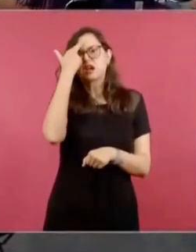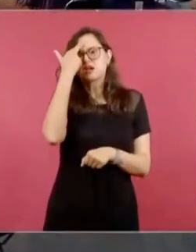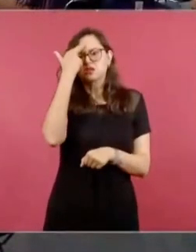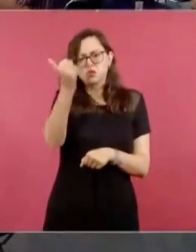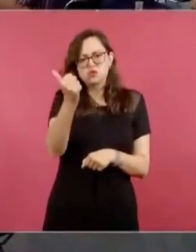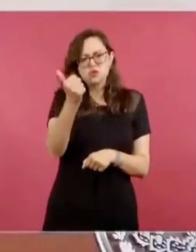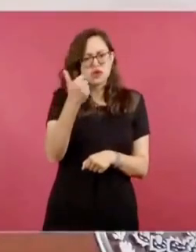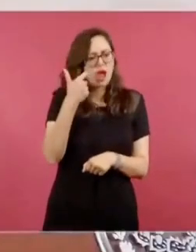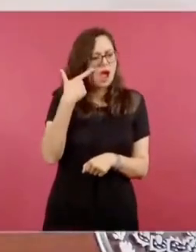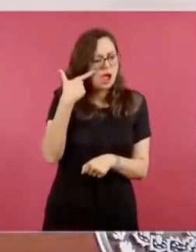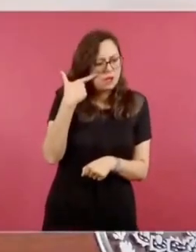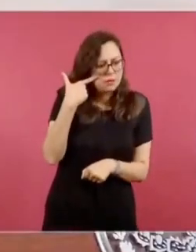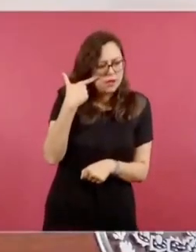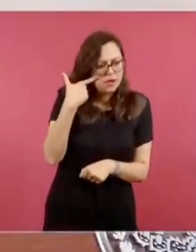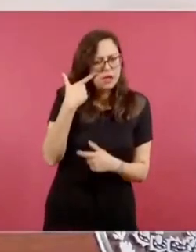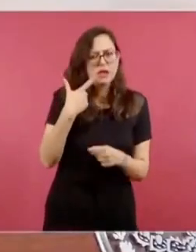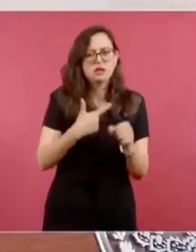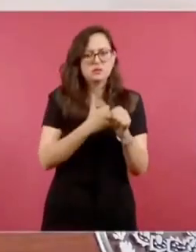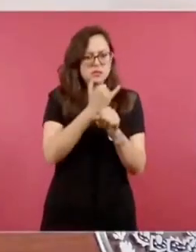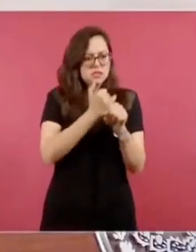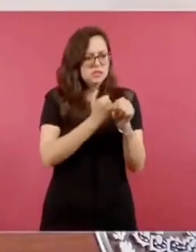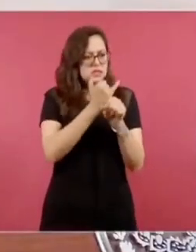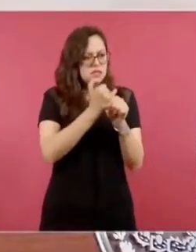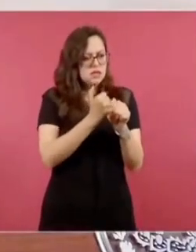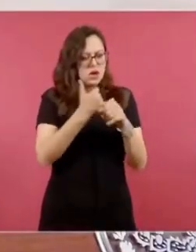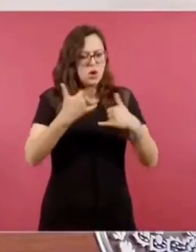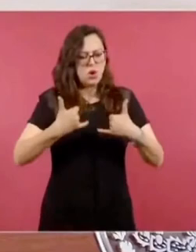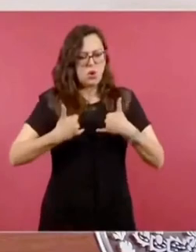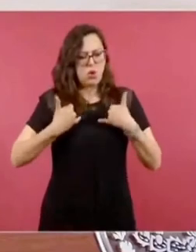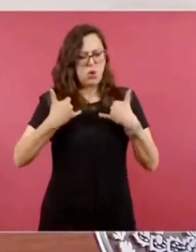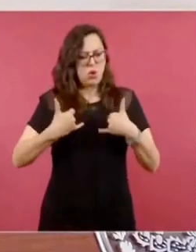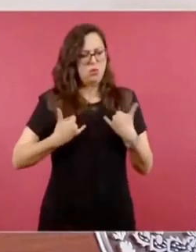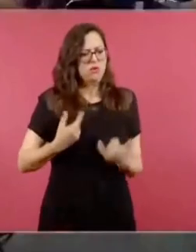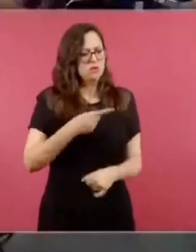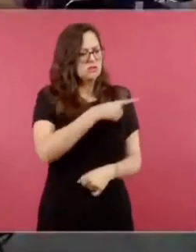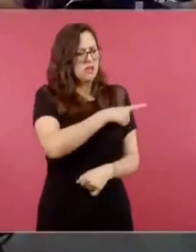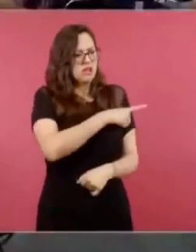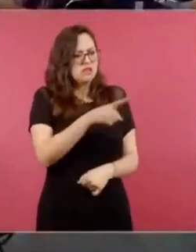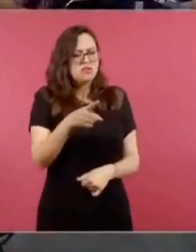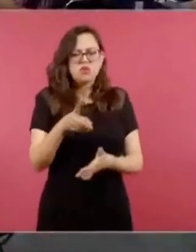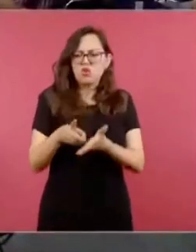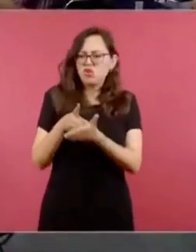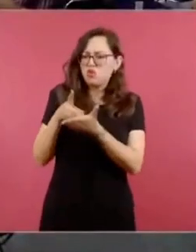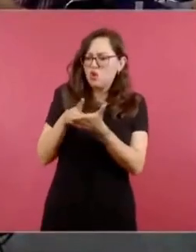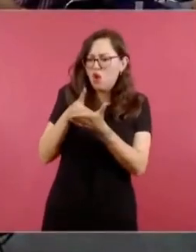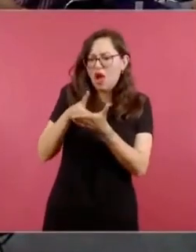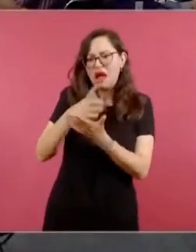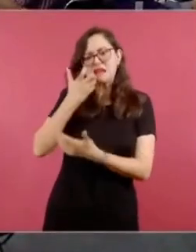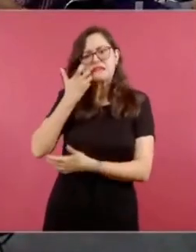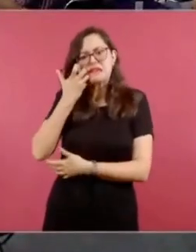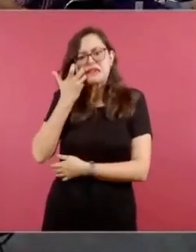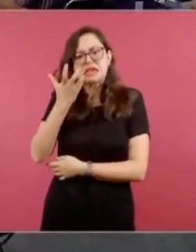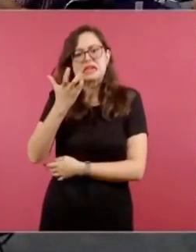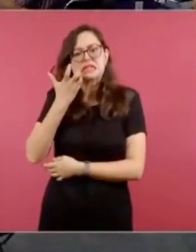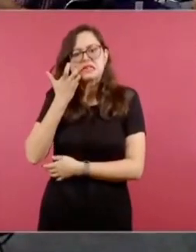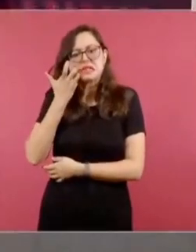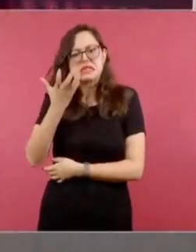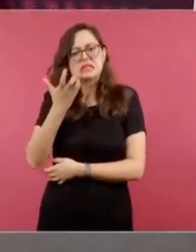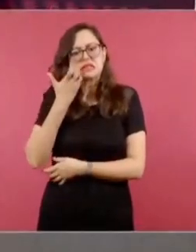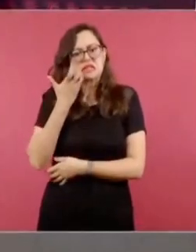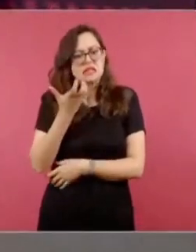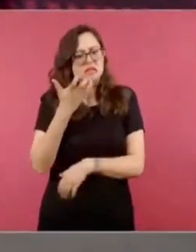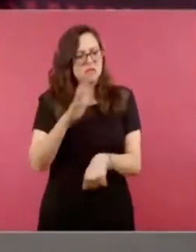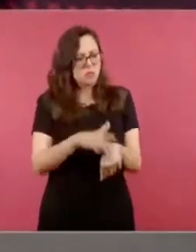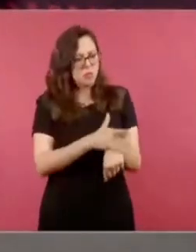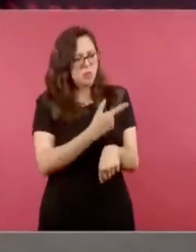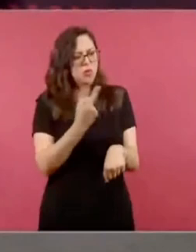este consumo?, ¿por qué los jóvenes?, porque además la mayoría son jóvenes, los que pierden la vida,